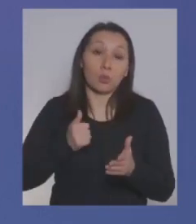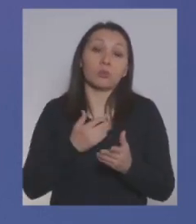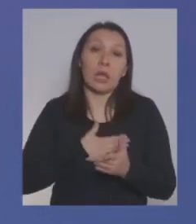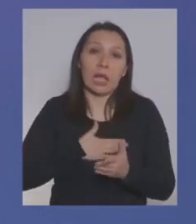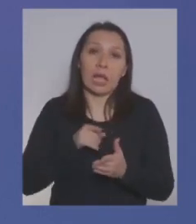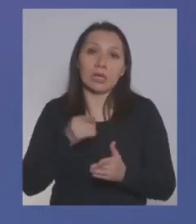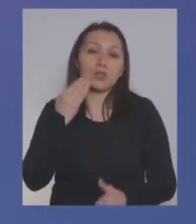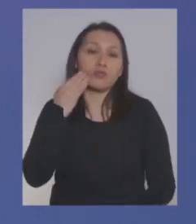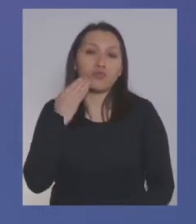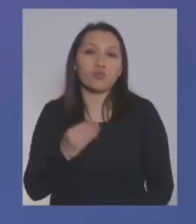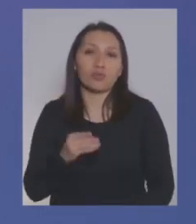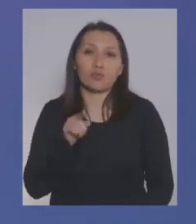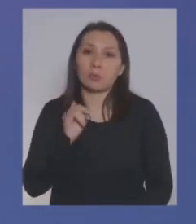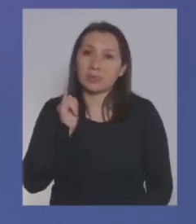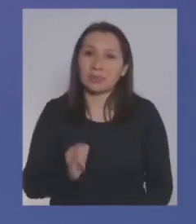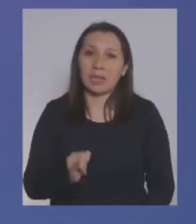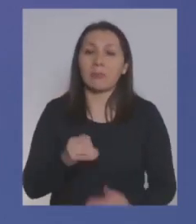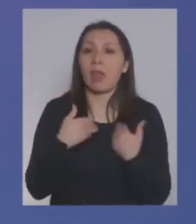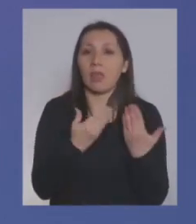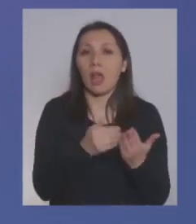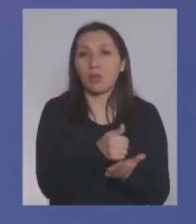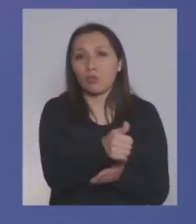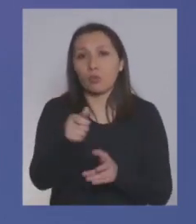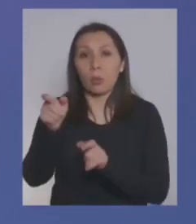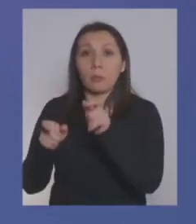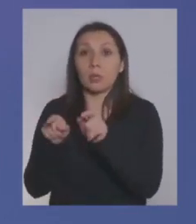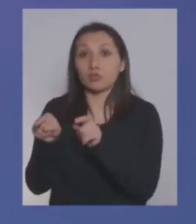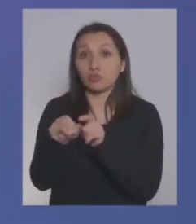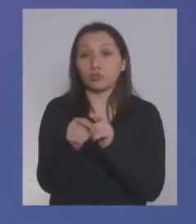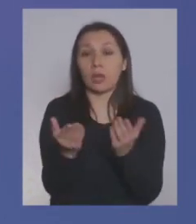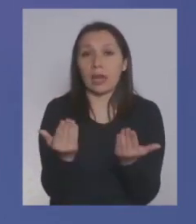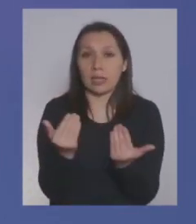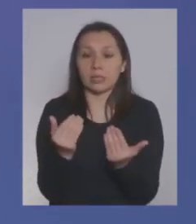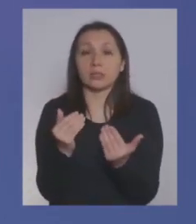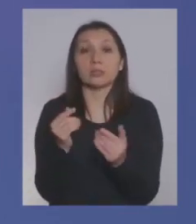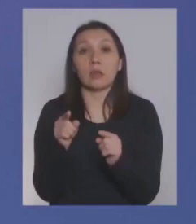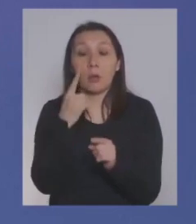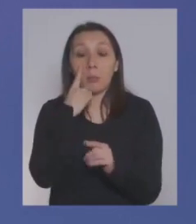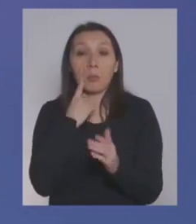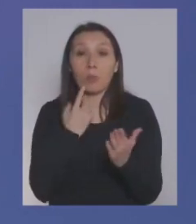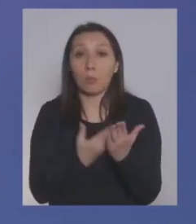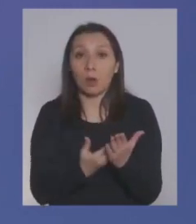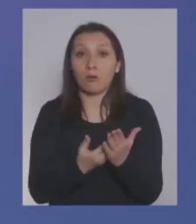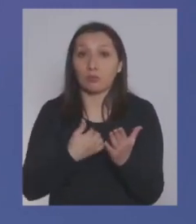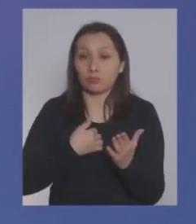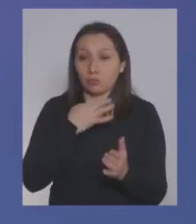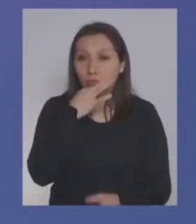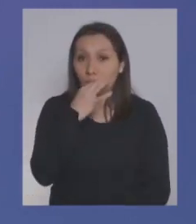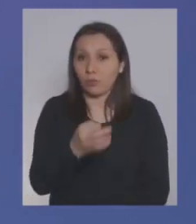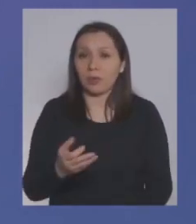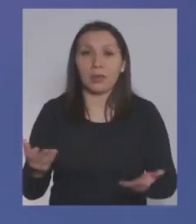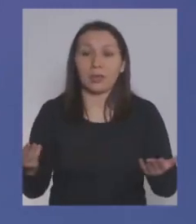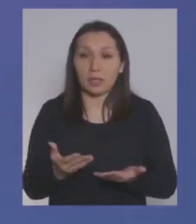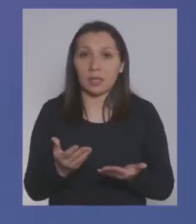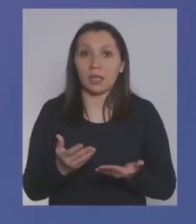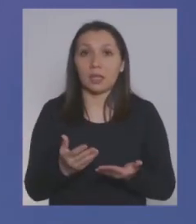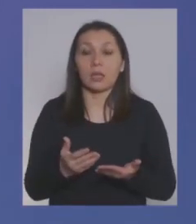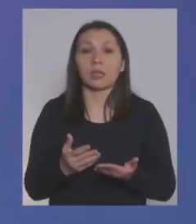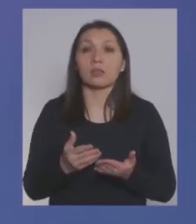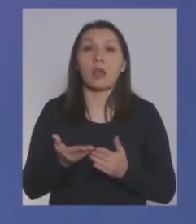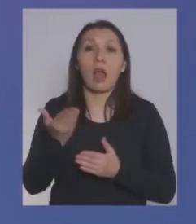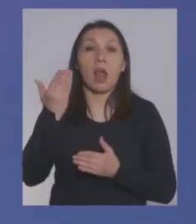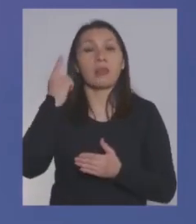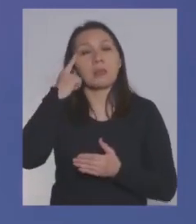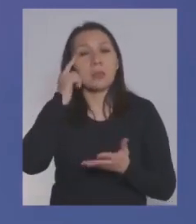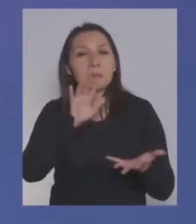espíritu de este bono, siempre ha sido llegar a todas las personas que lo necesitan y la prueba está en que, como yo señalaba, estimamos